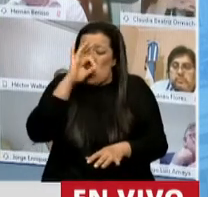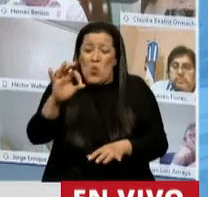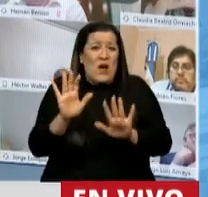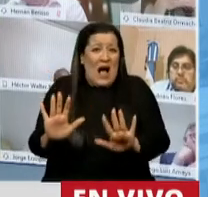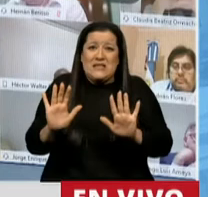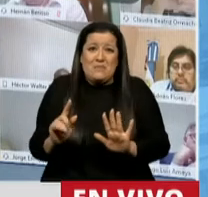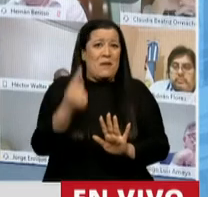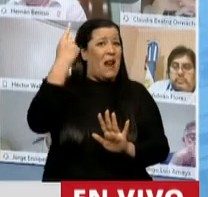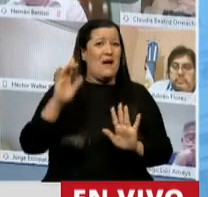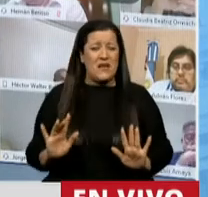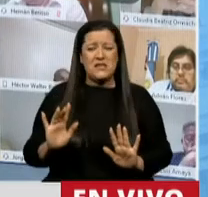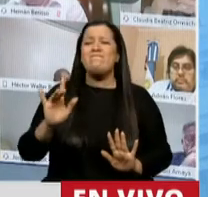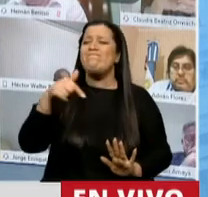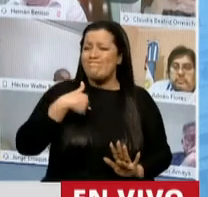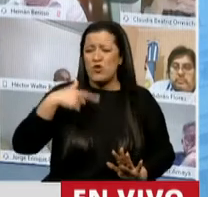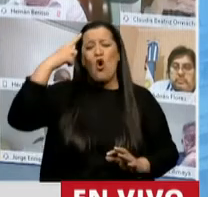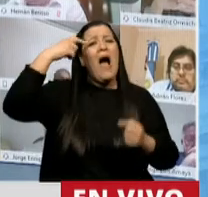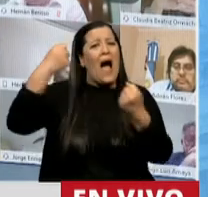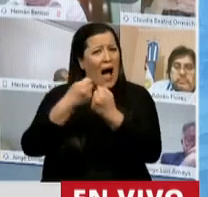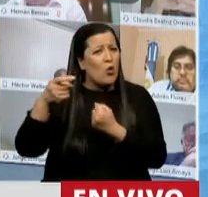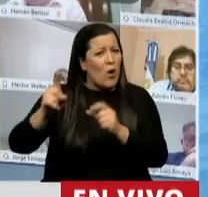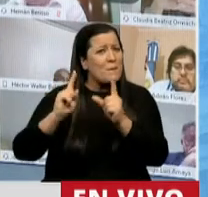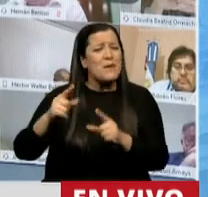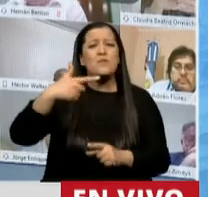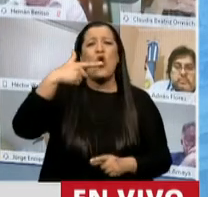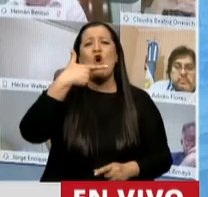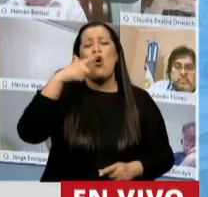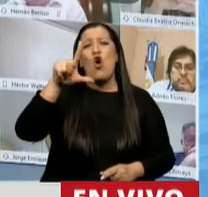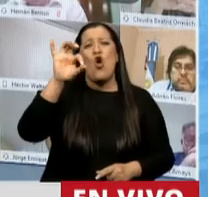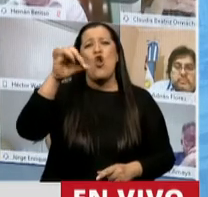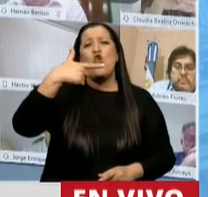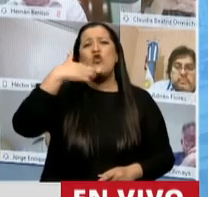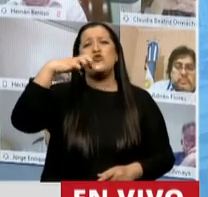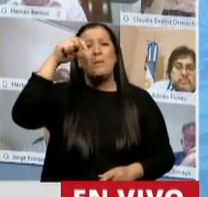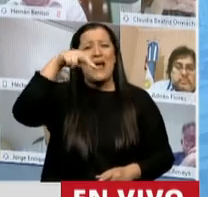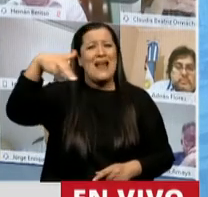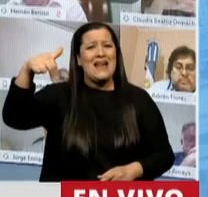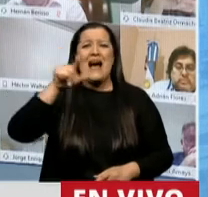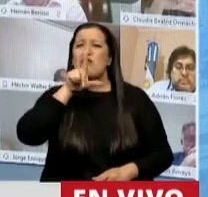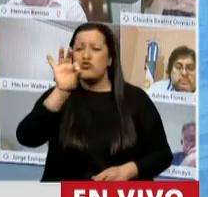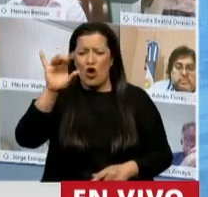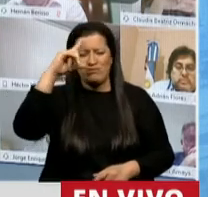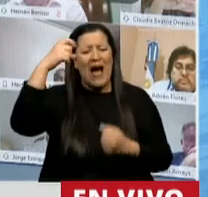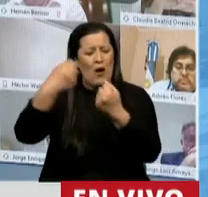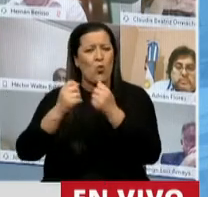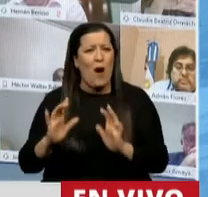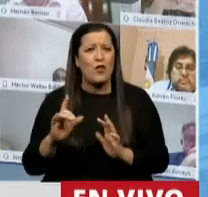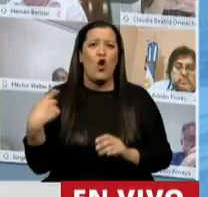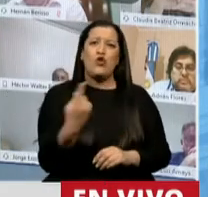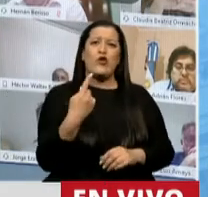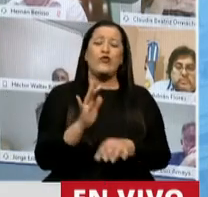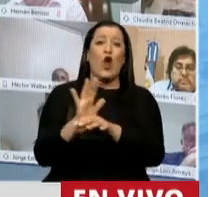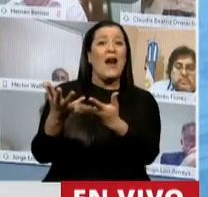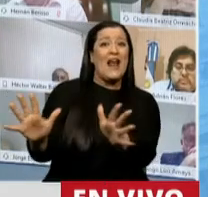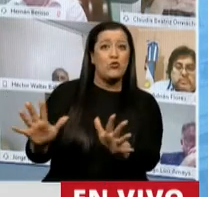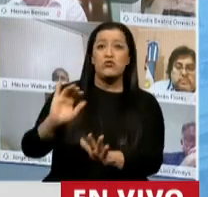Y coincido con las apreciaciones que ha hecho la diputada Lospenato en el sentido de que nosotros no podemos simplemente aceptar una